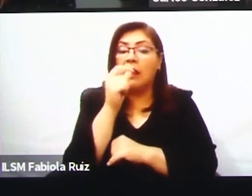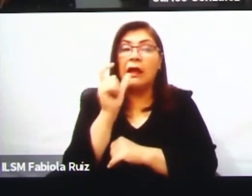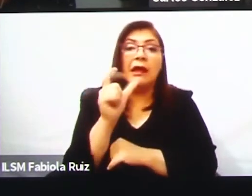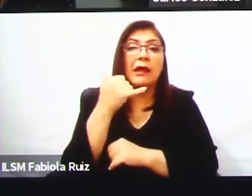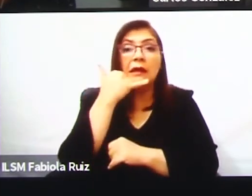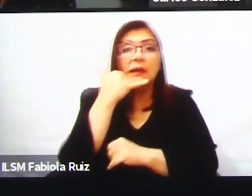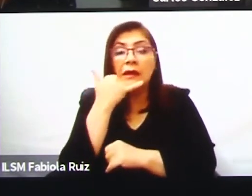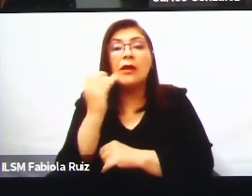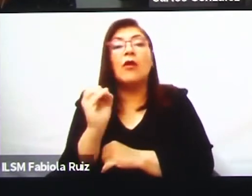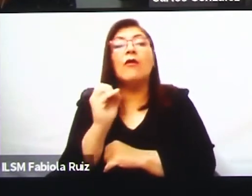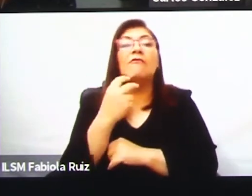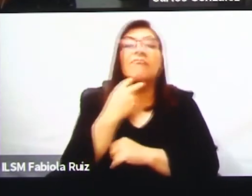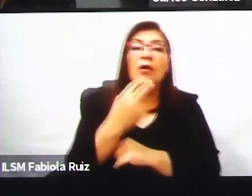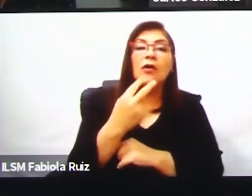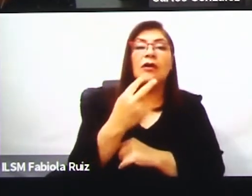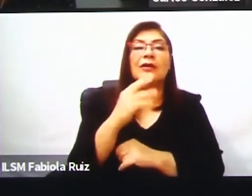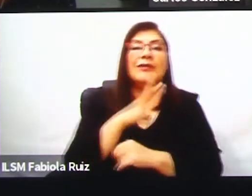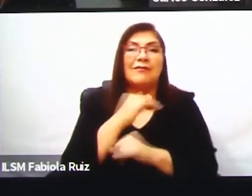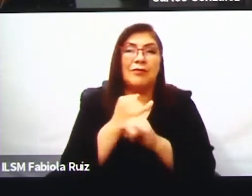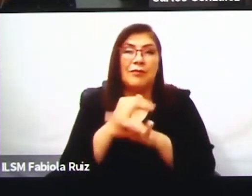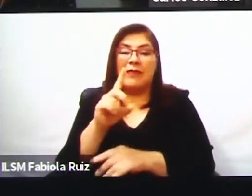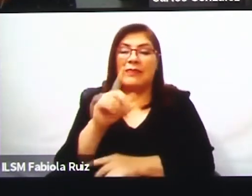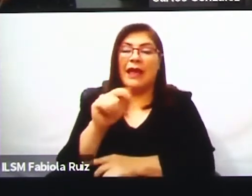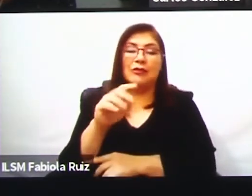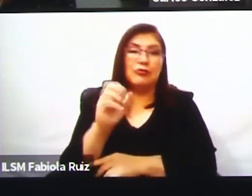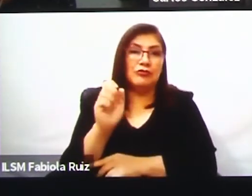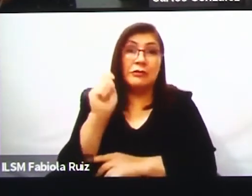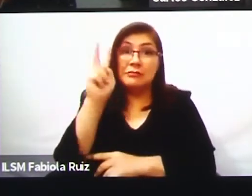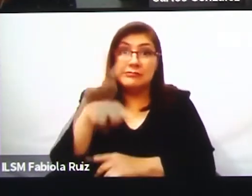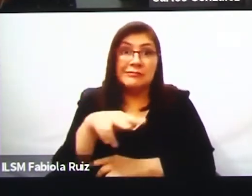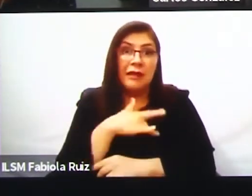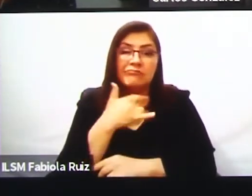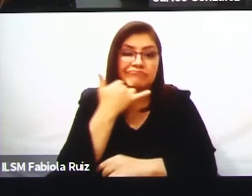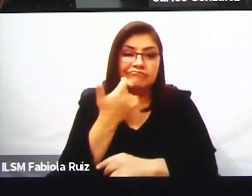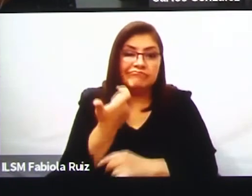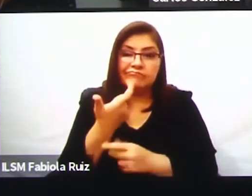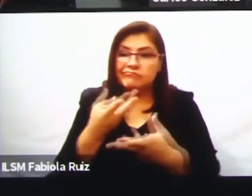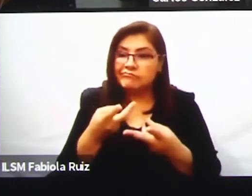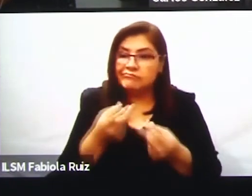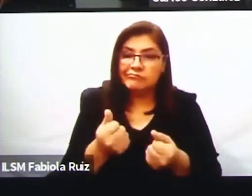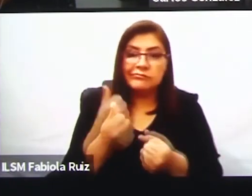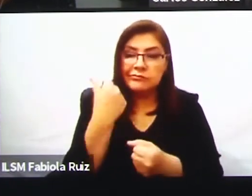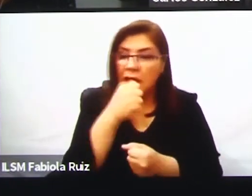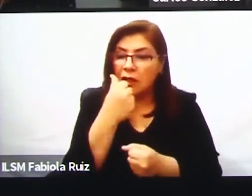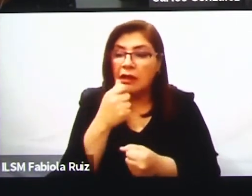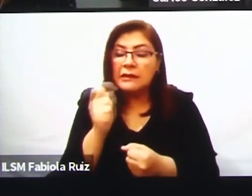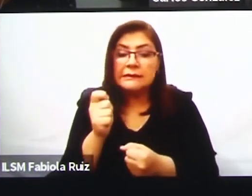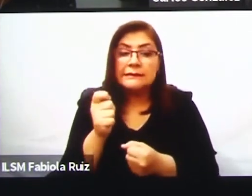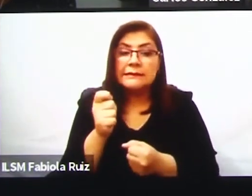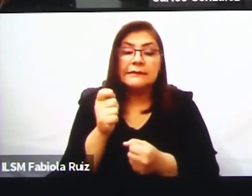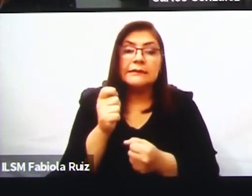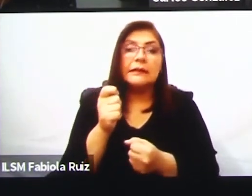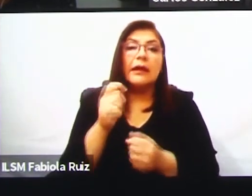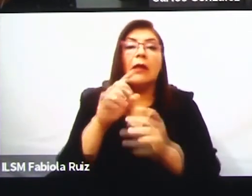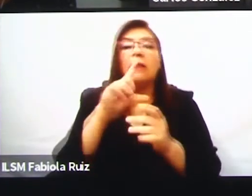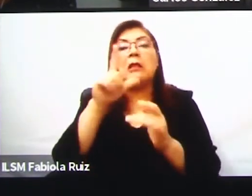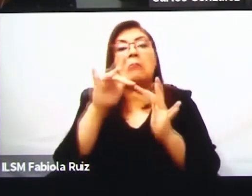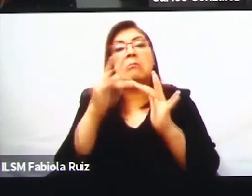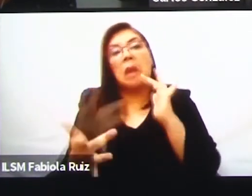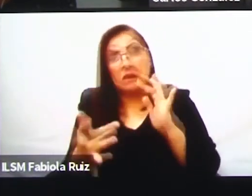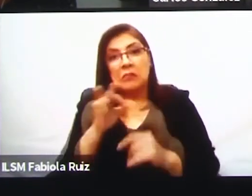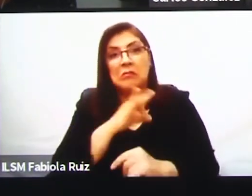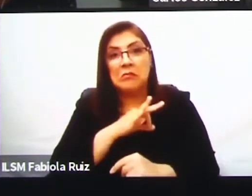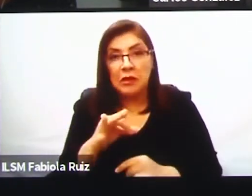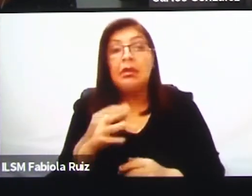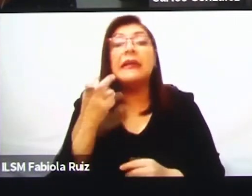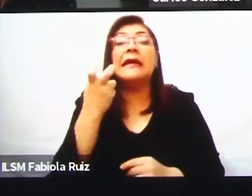voz y datos que hacíamos para el teléfono. Entonces esto nos lleva a que la propuesta debe ser